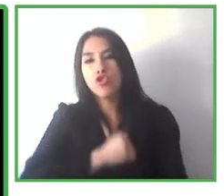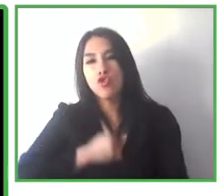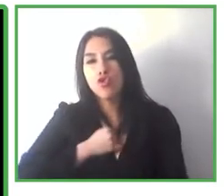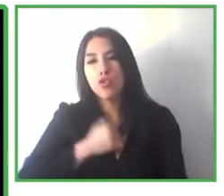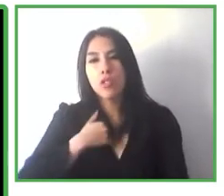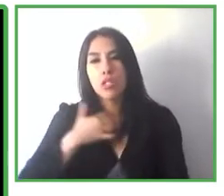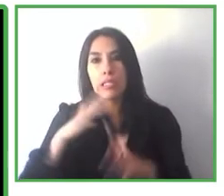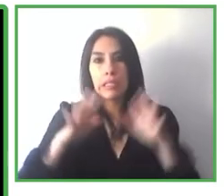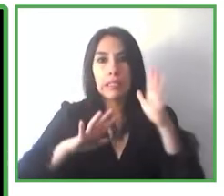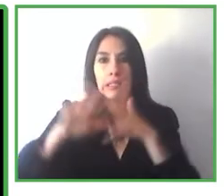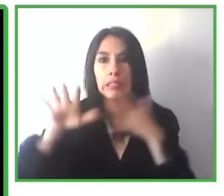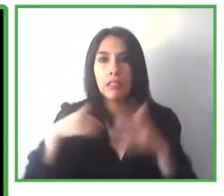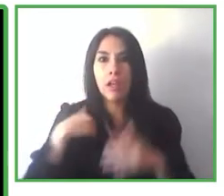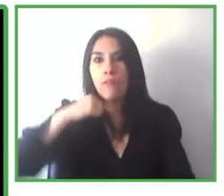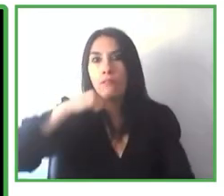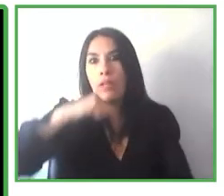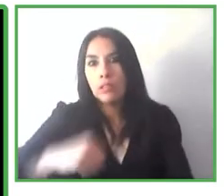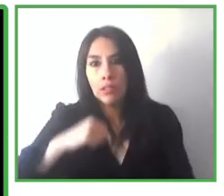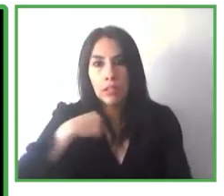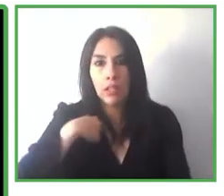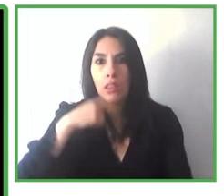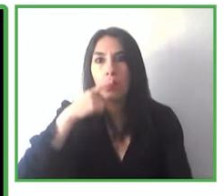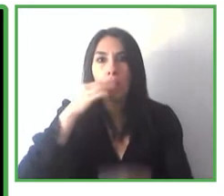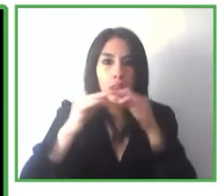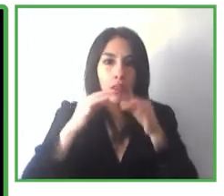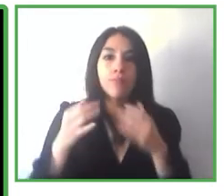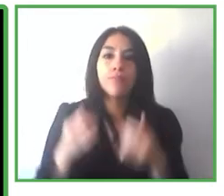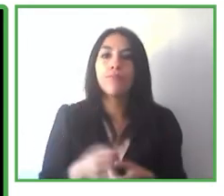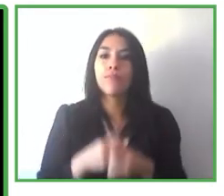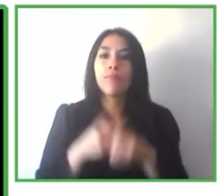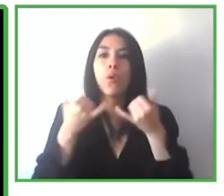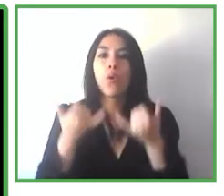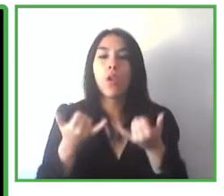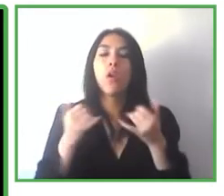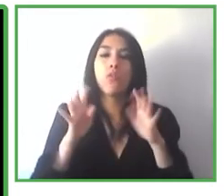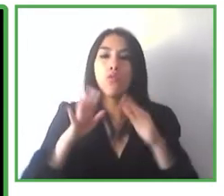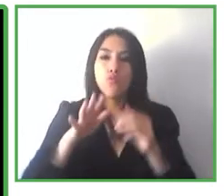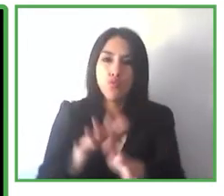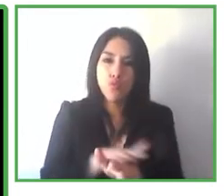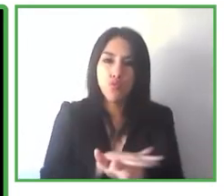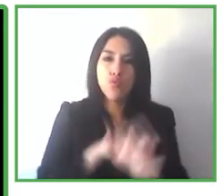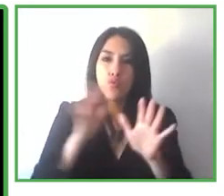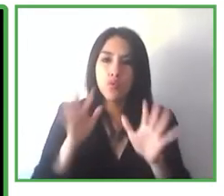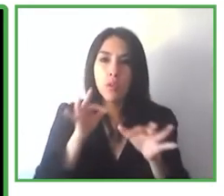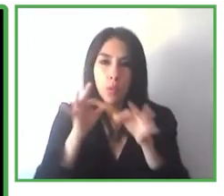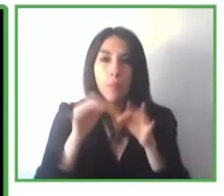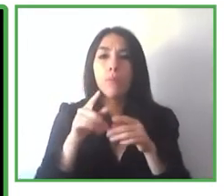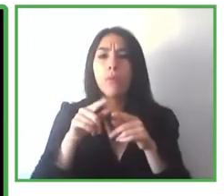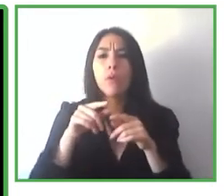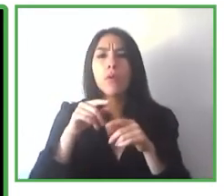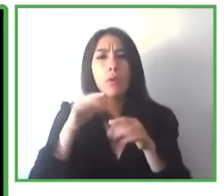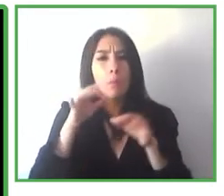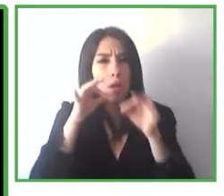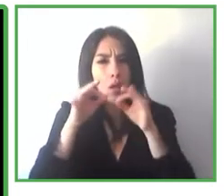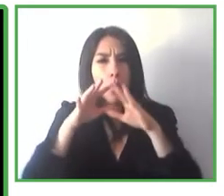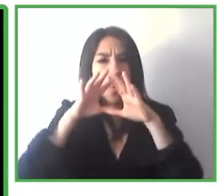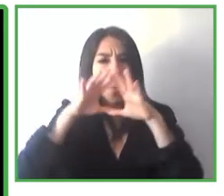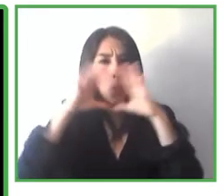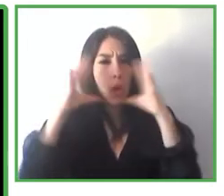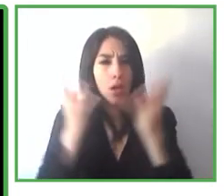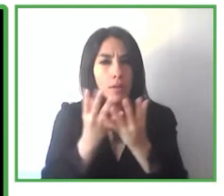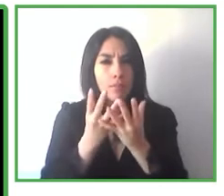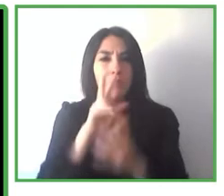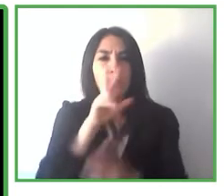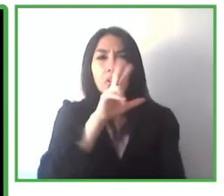más ágil posible vamos a arrancar porque os quiero hablar que en el mundo existen casi 300 millones de personas con discapacidad visual alrededor